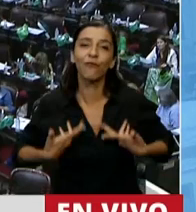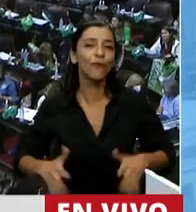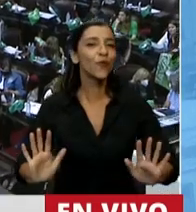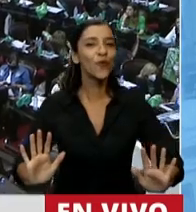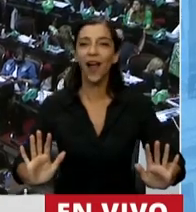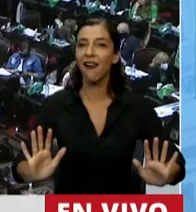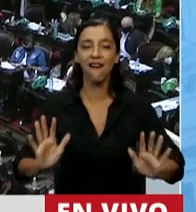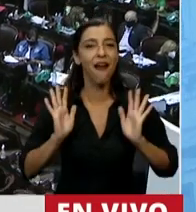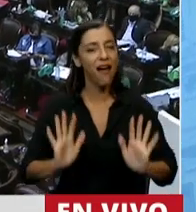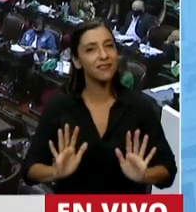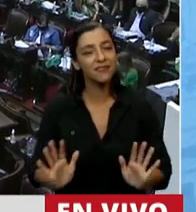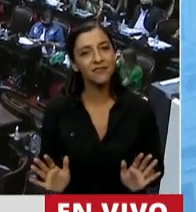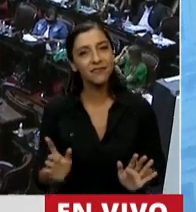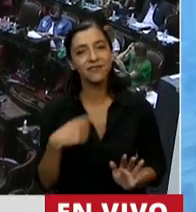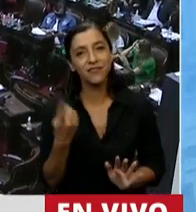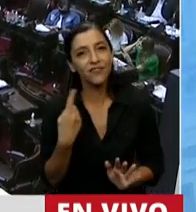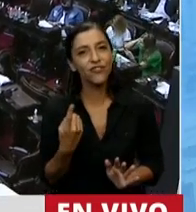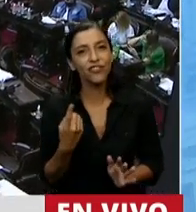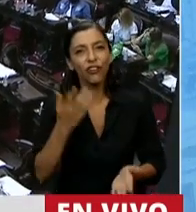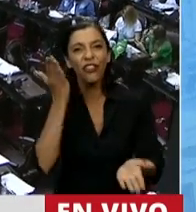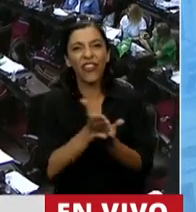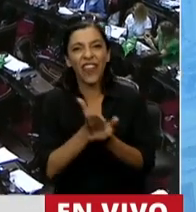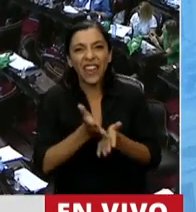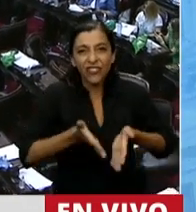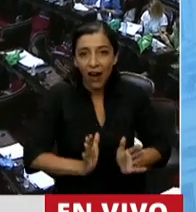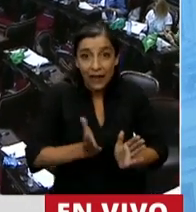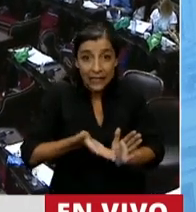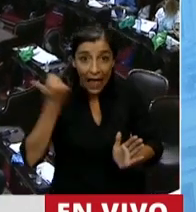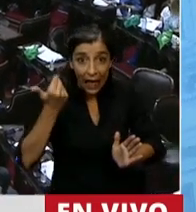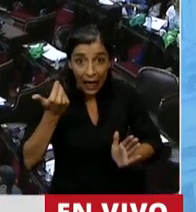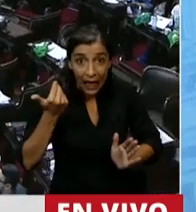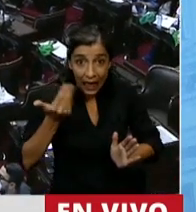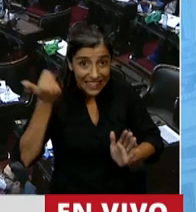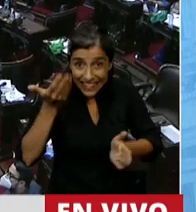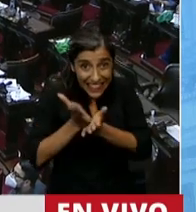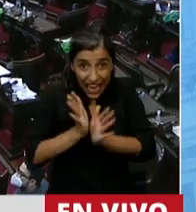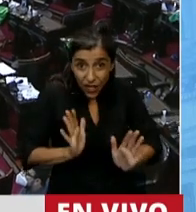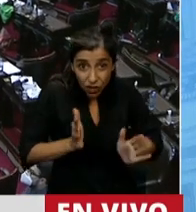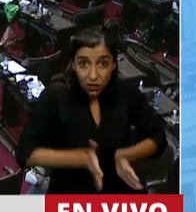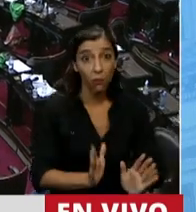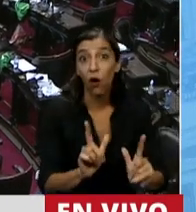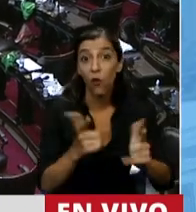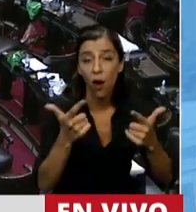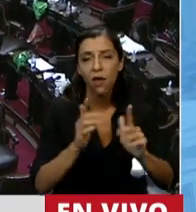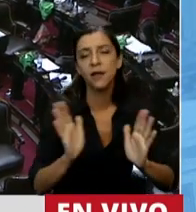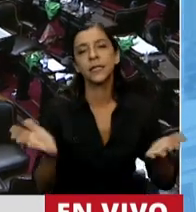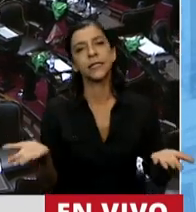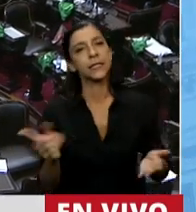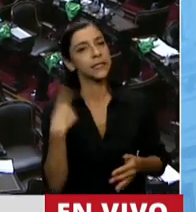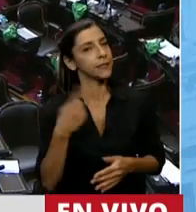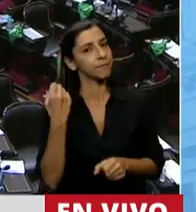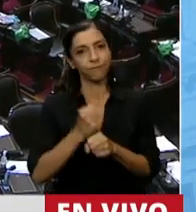podemos negarle el derecho a nacer a nadie. Podemos y debemos seguir trabajando